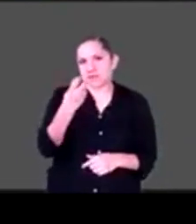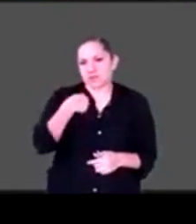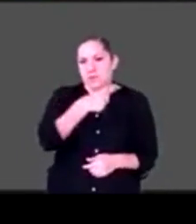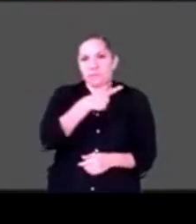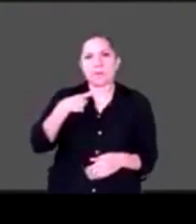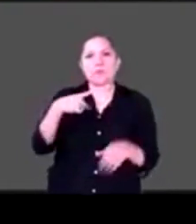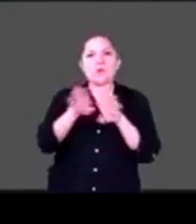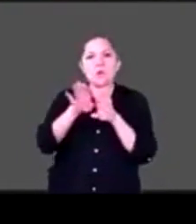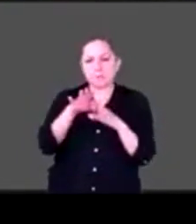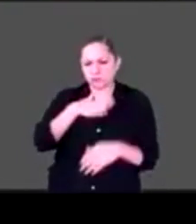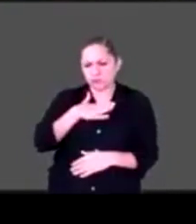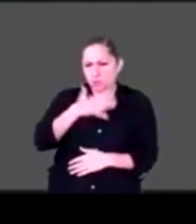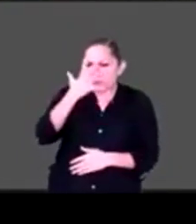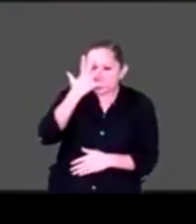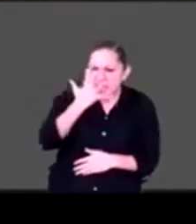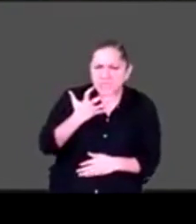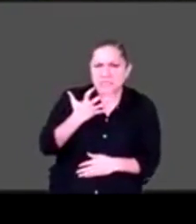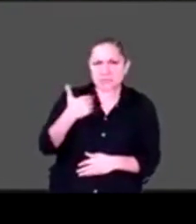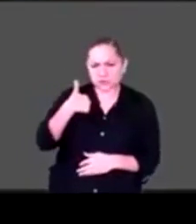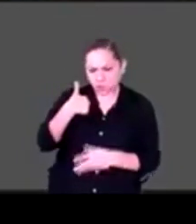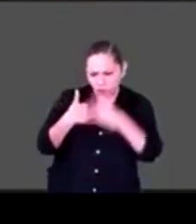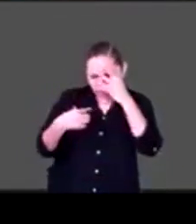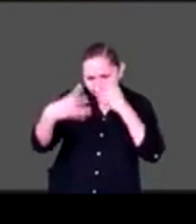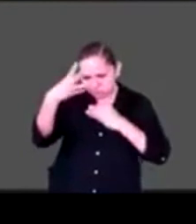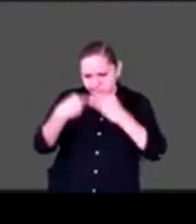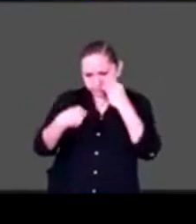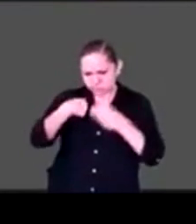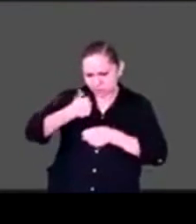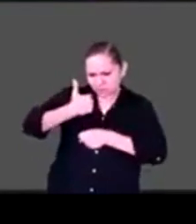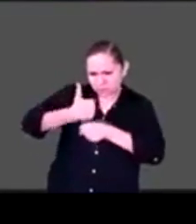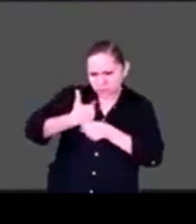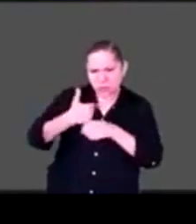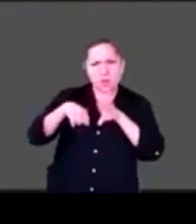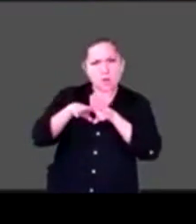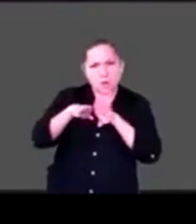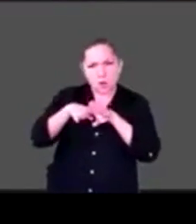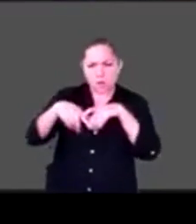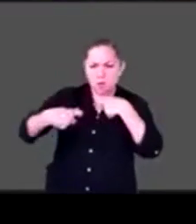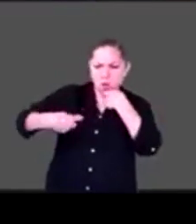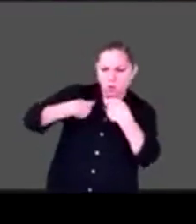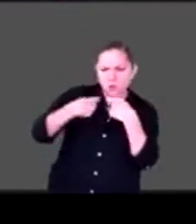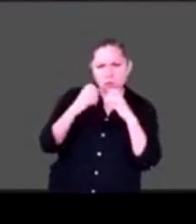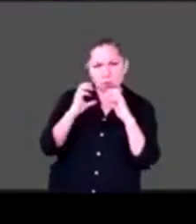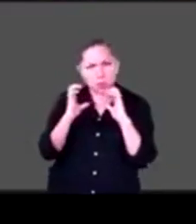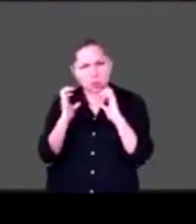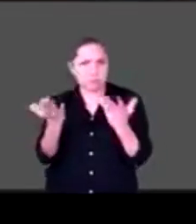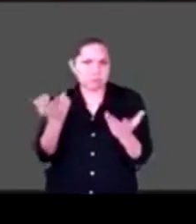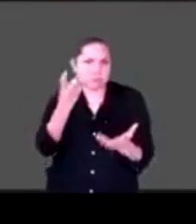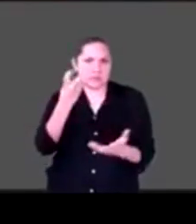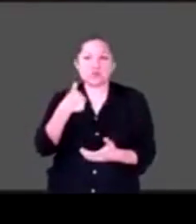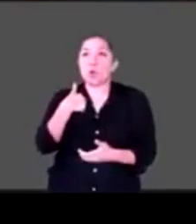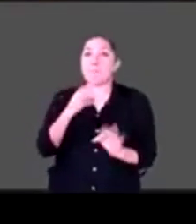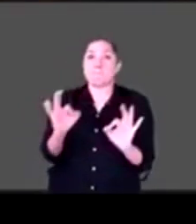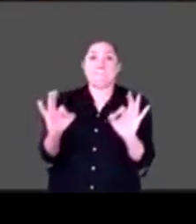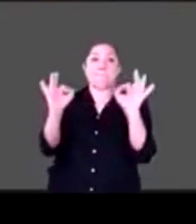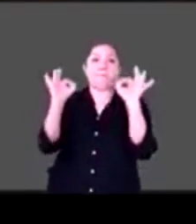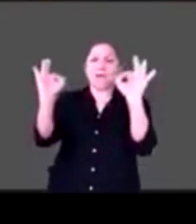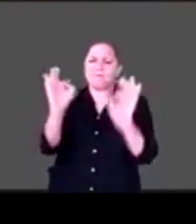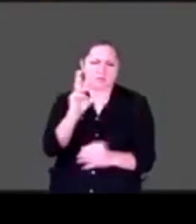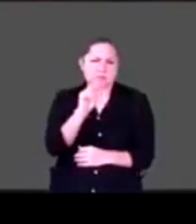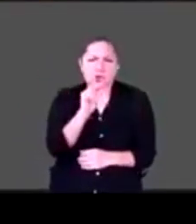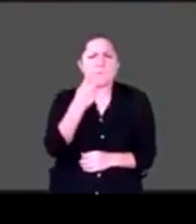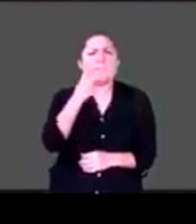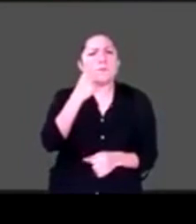que me diga estoy trabajando mi tristeza. ¿Es Sí. Y por otro lado, creo que la segunda